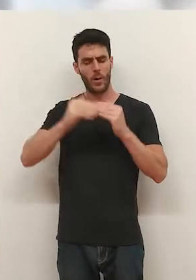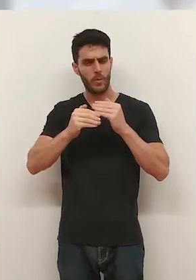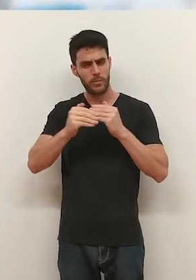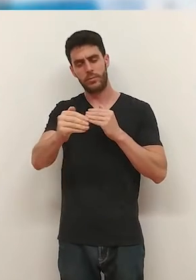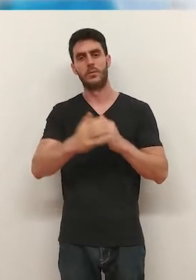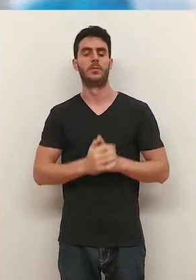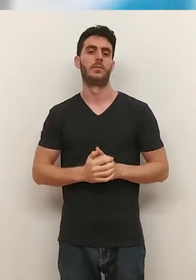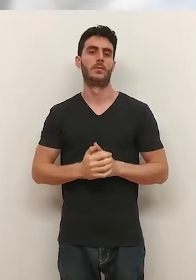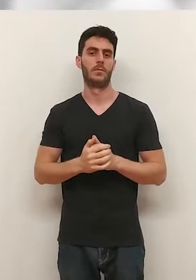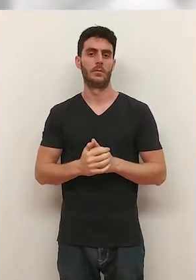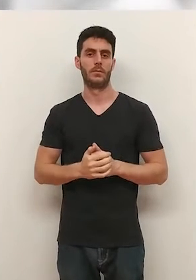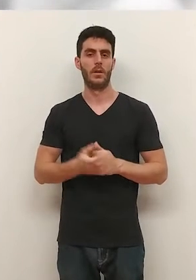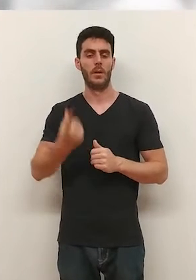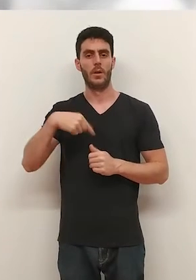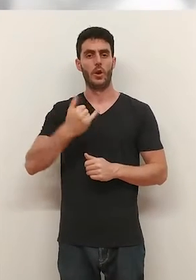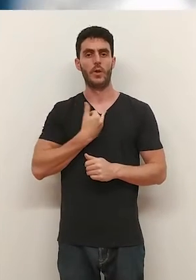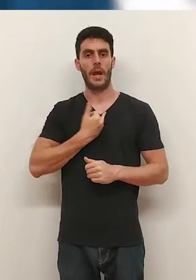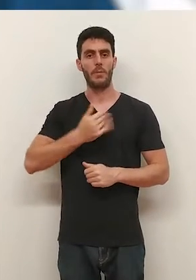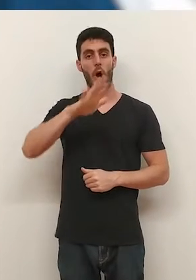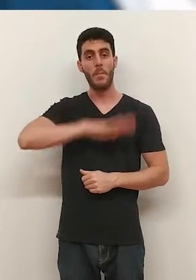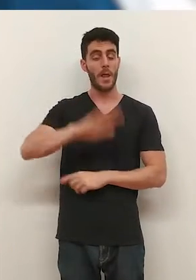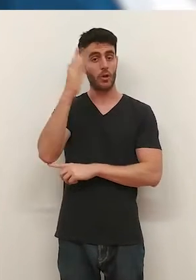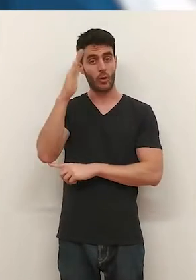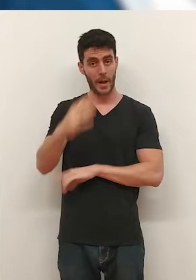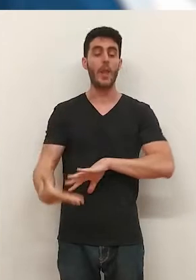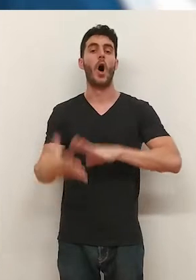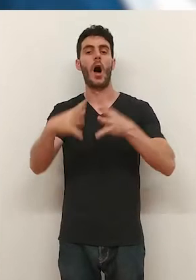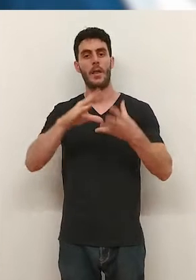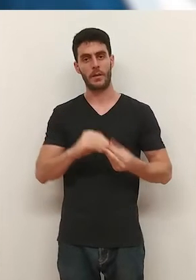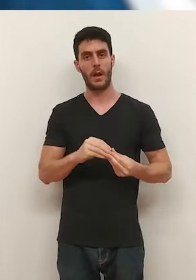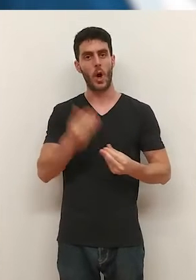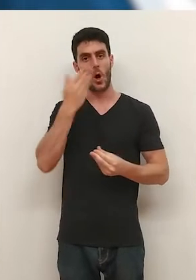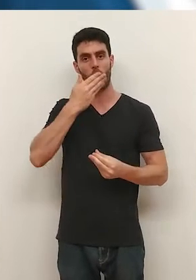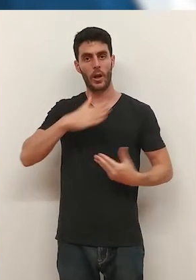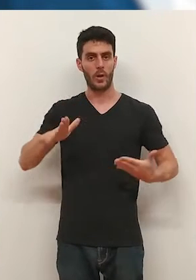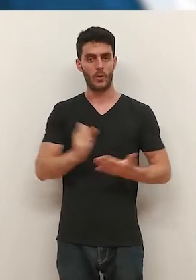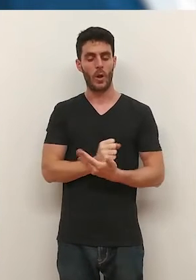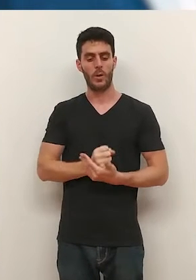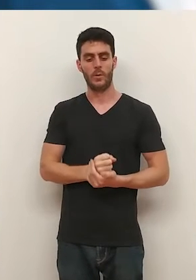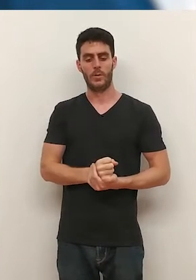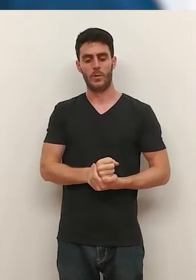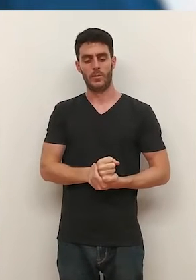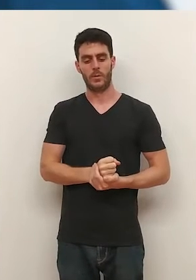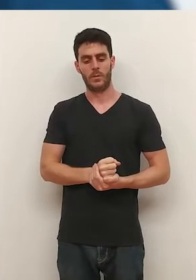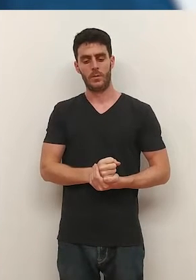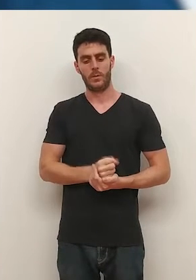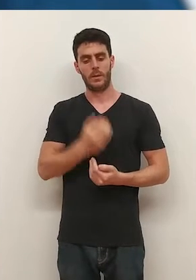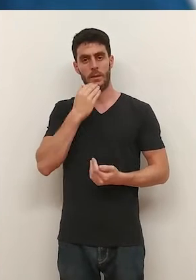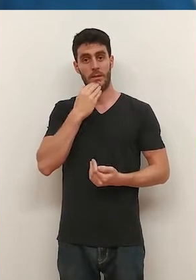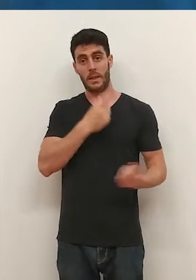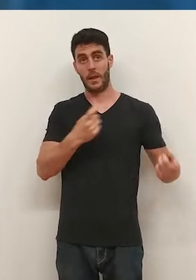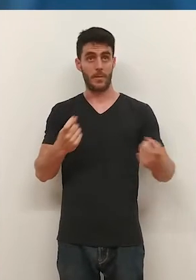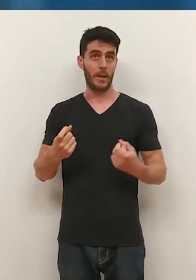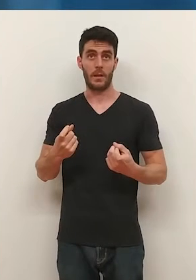ola de calor que está en proceso. Contamos con espacios sombreados y adaptados en todos los colegios. Y